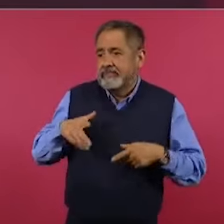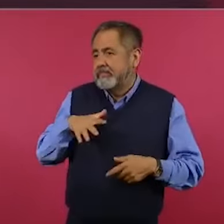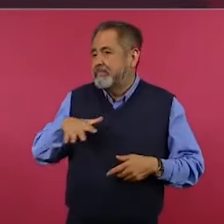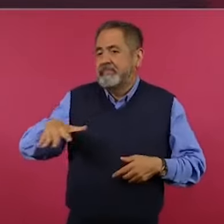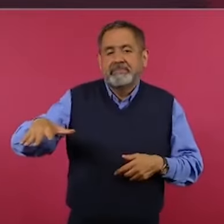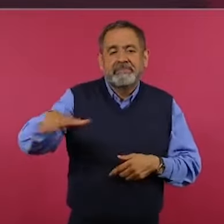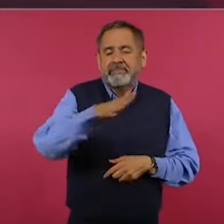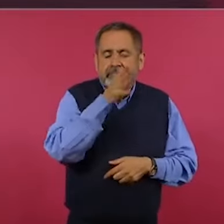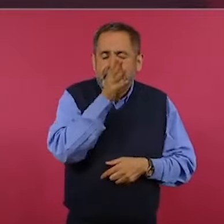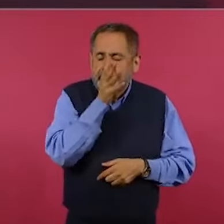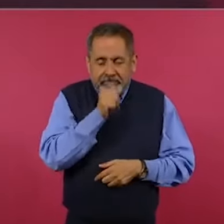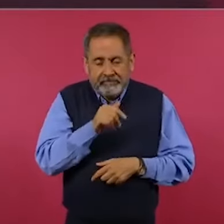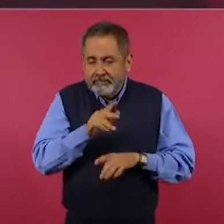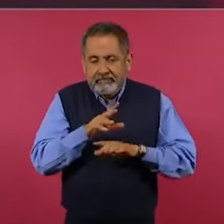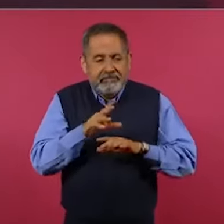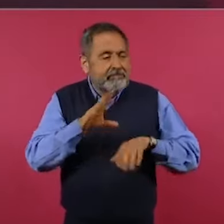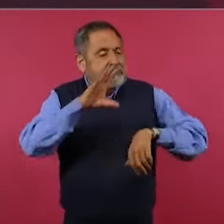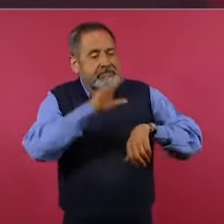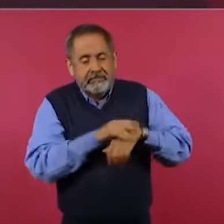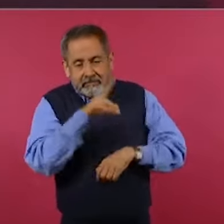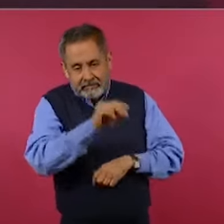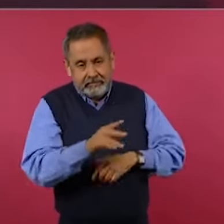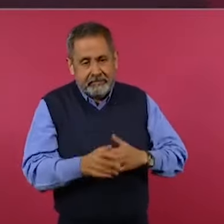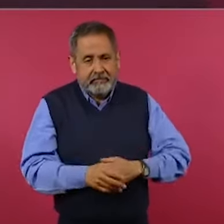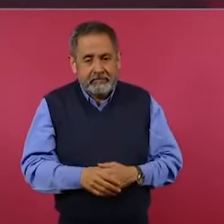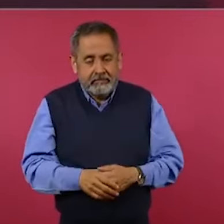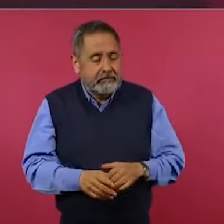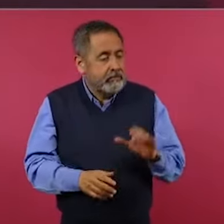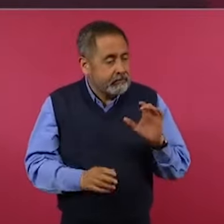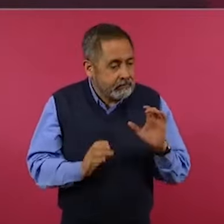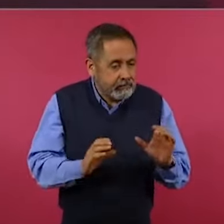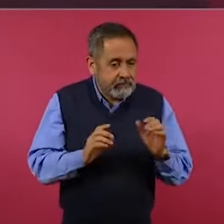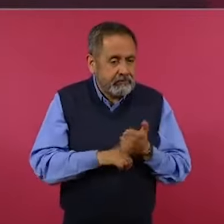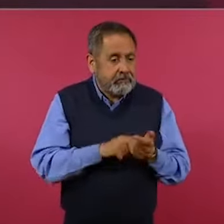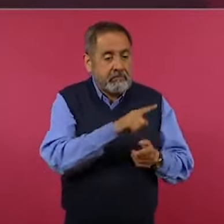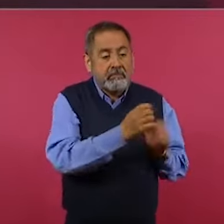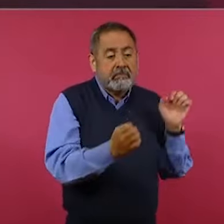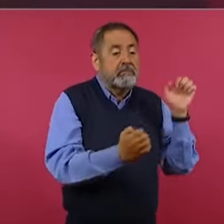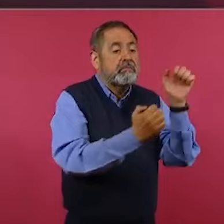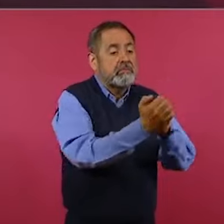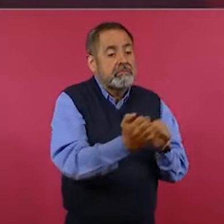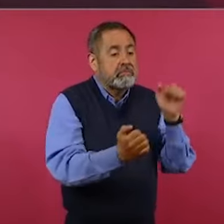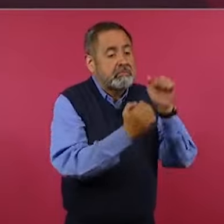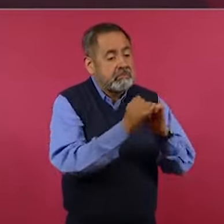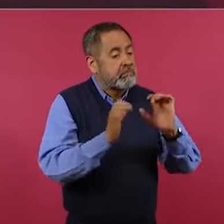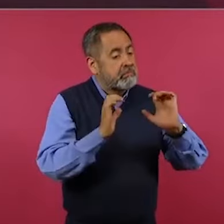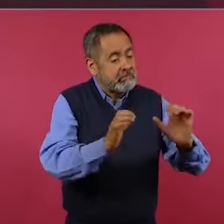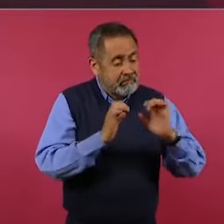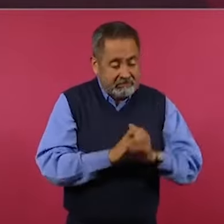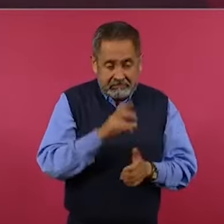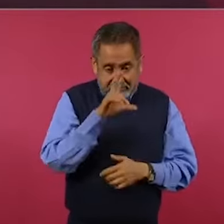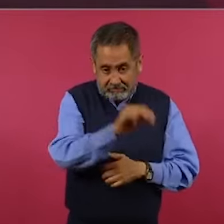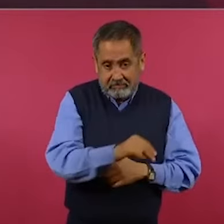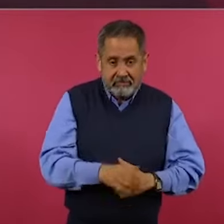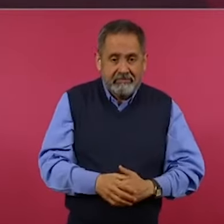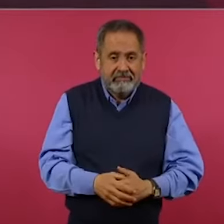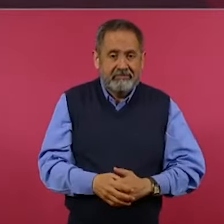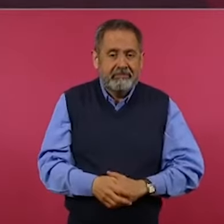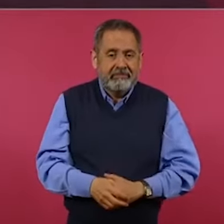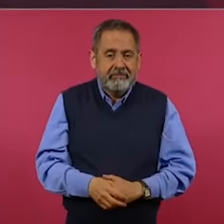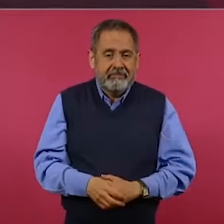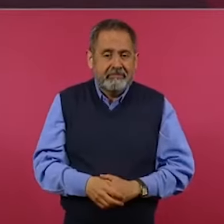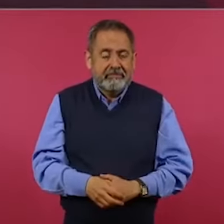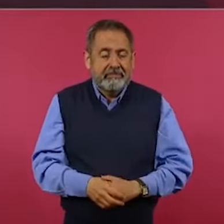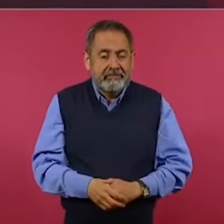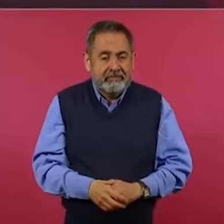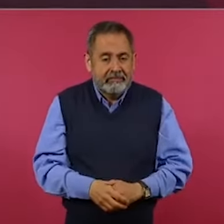que no les vayan a engañar, que